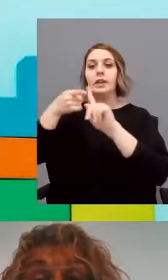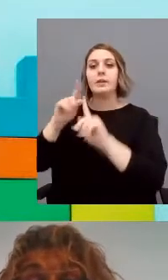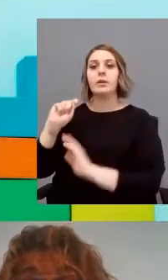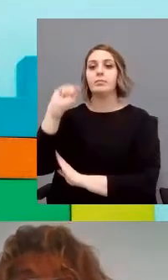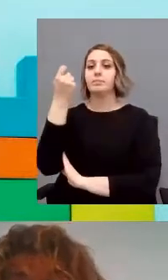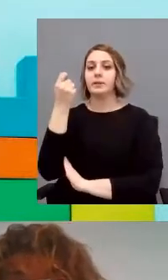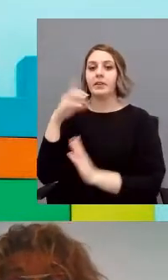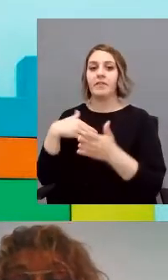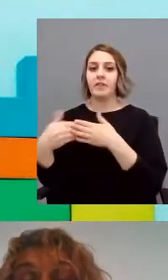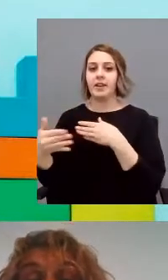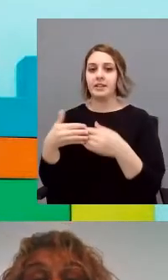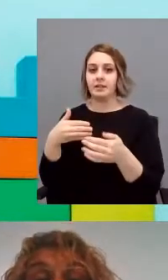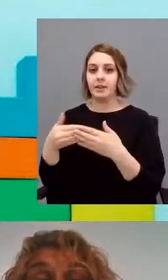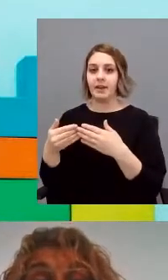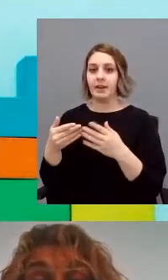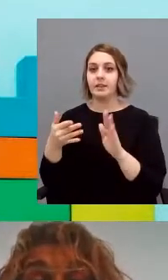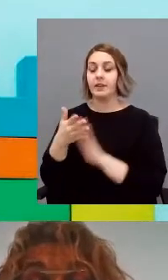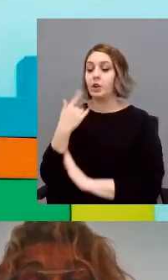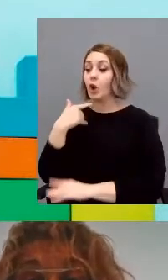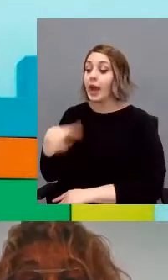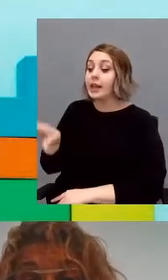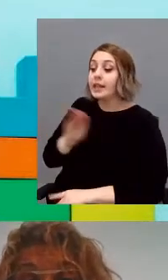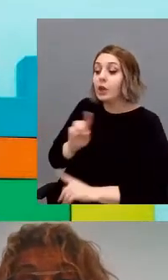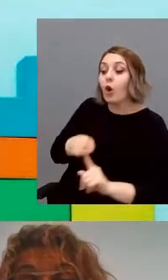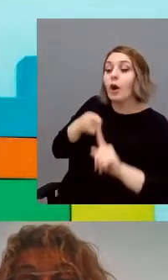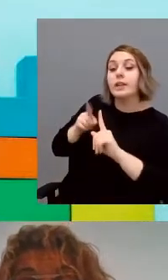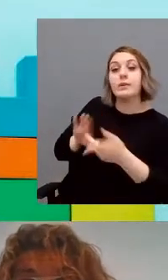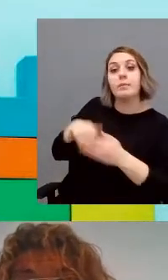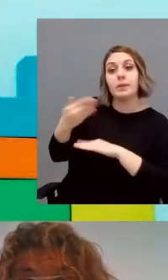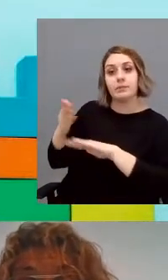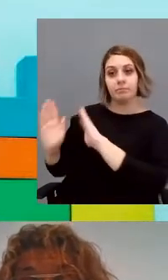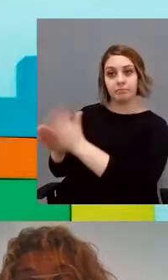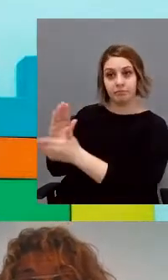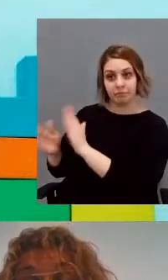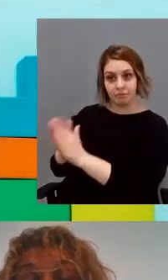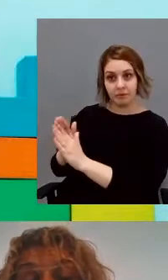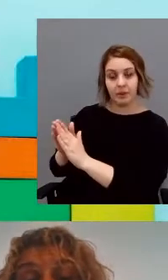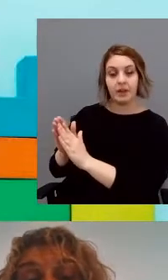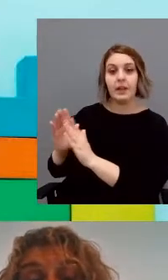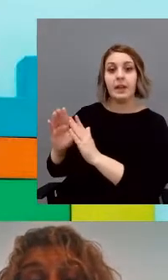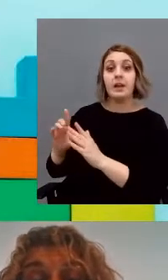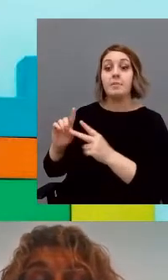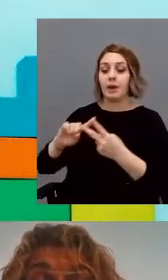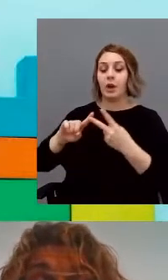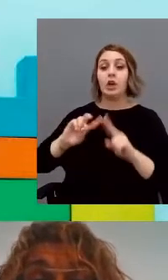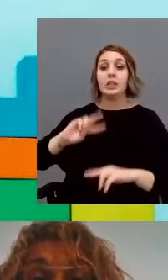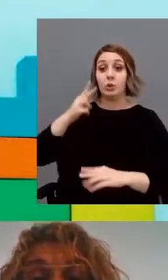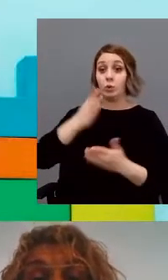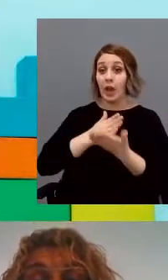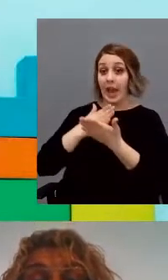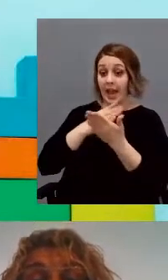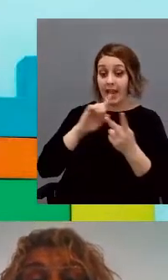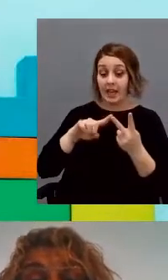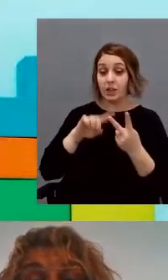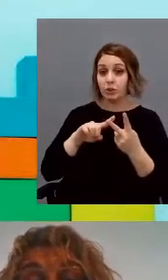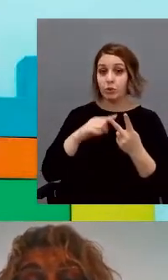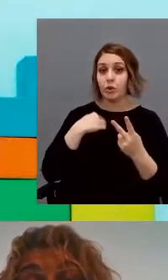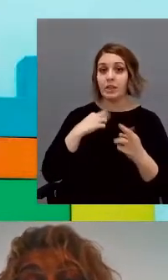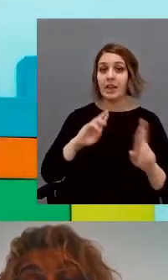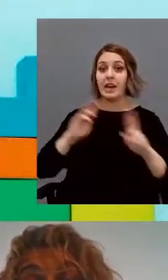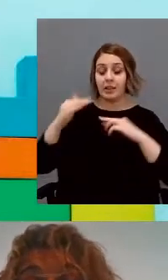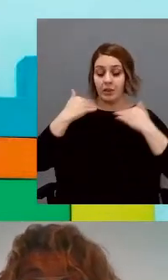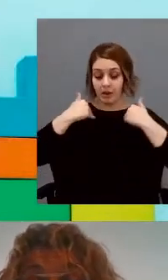que hacemos es comprender para actuar. Pero durante este segundo estudio que realizamos, que es de reacciones